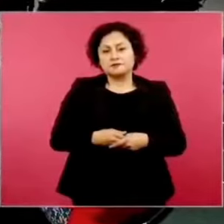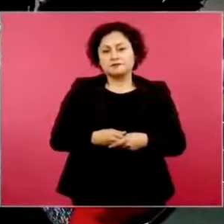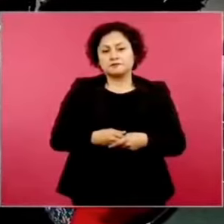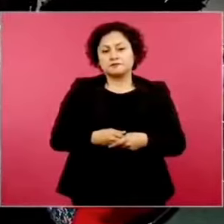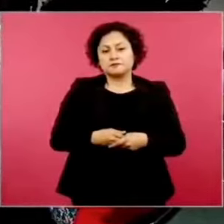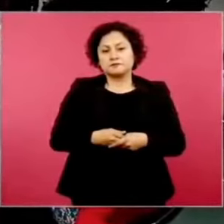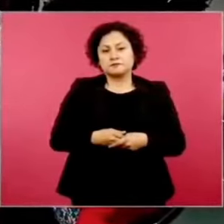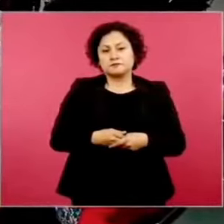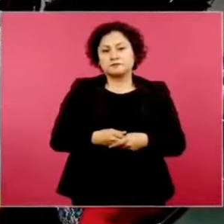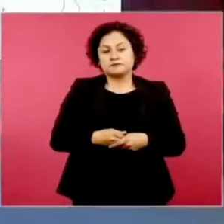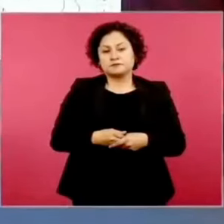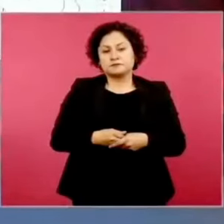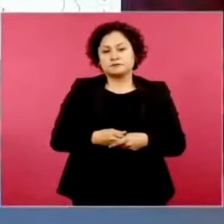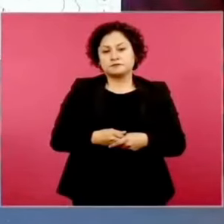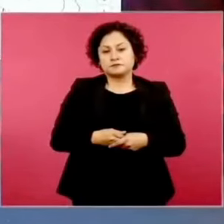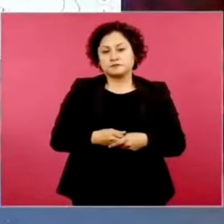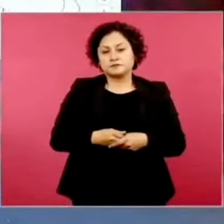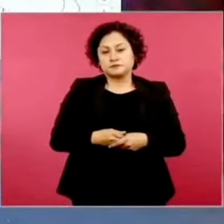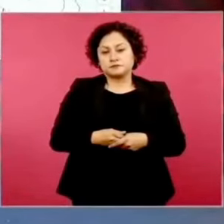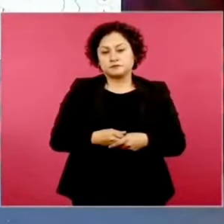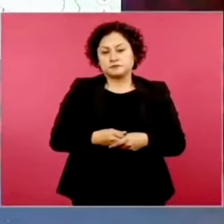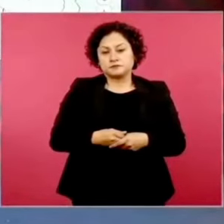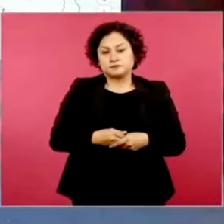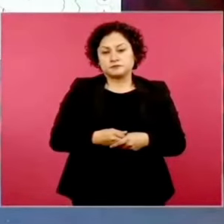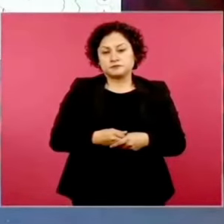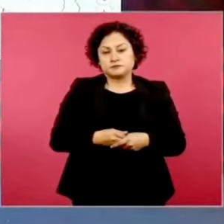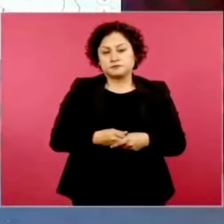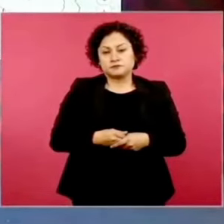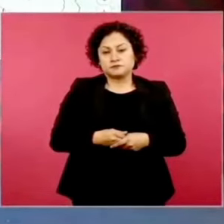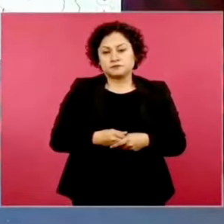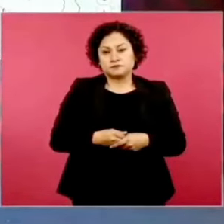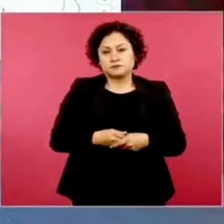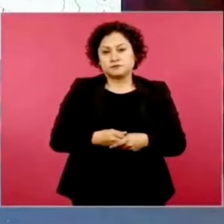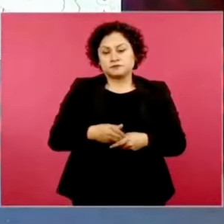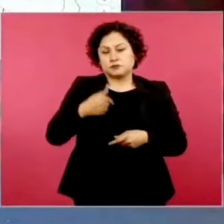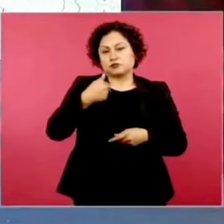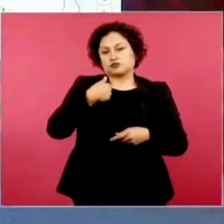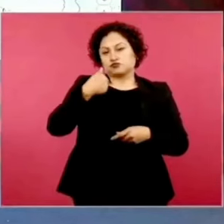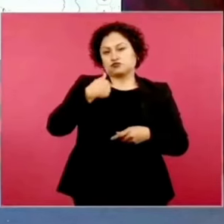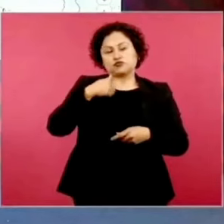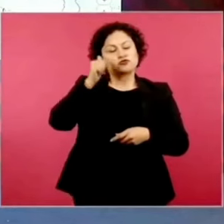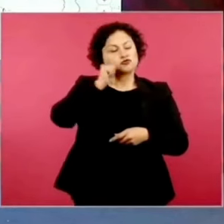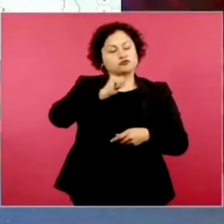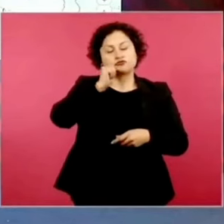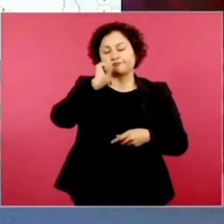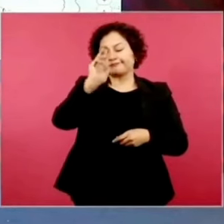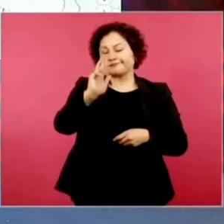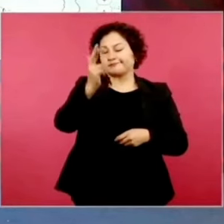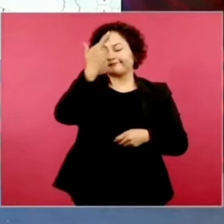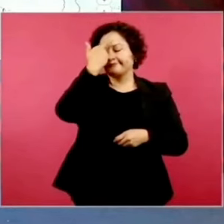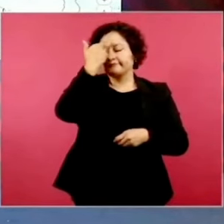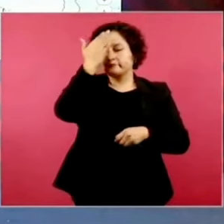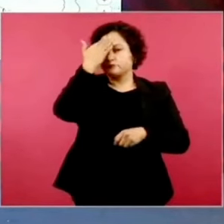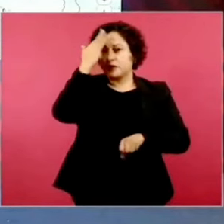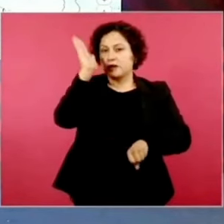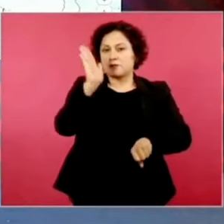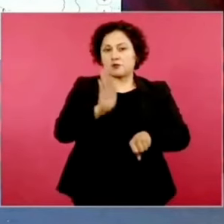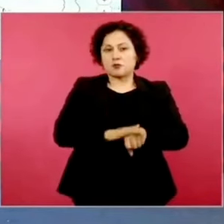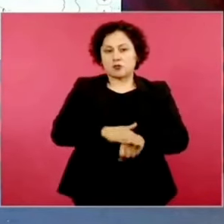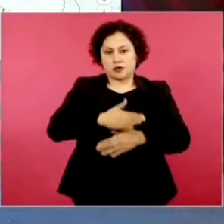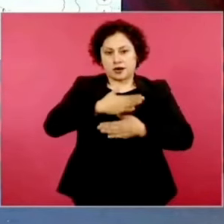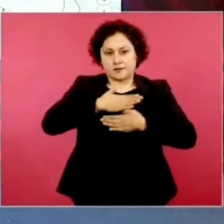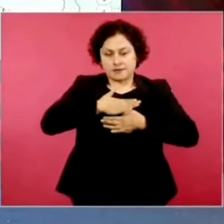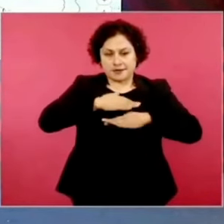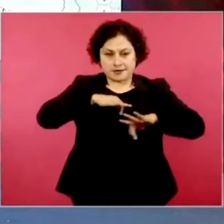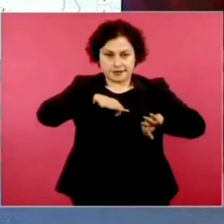no… Siempre me voy a acordar y estoy trabajando para ellos, pero ya es muy difícil